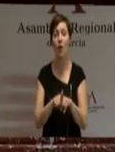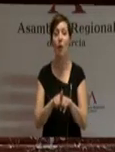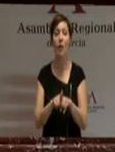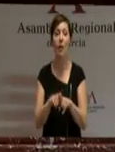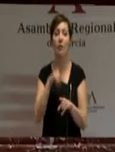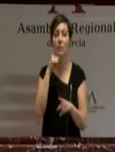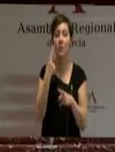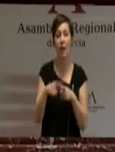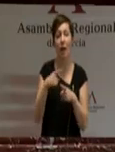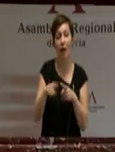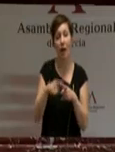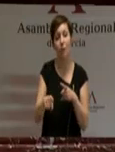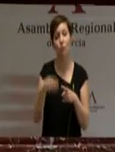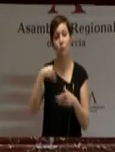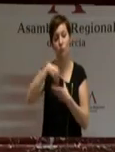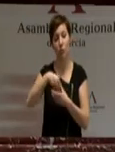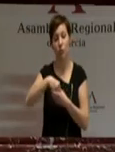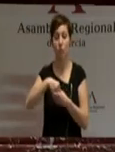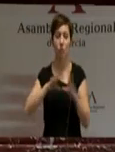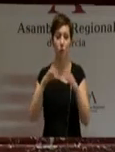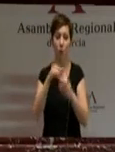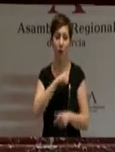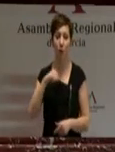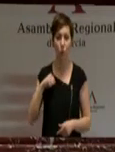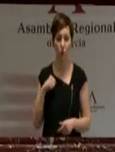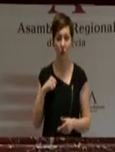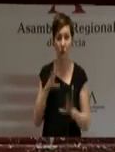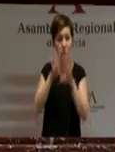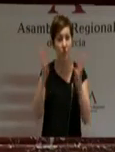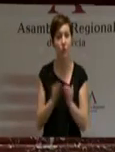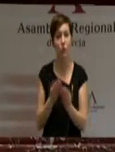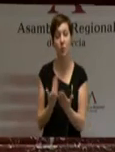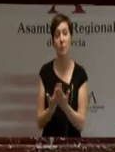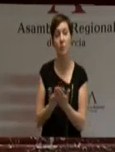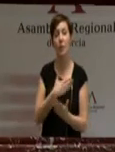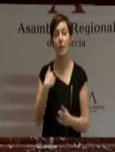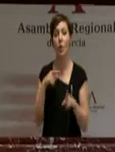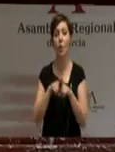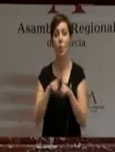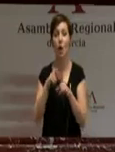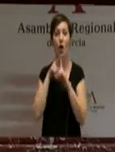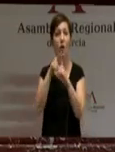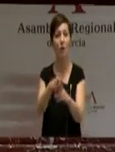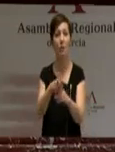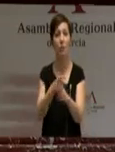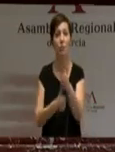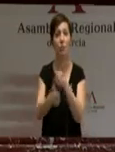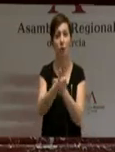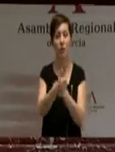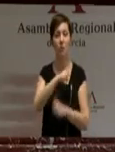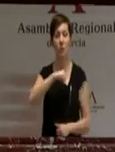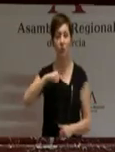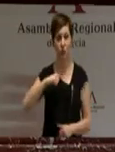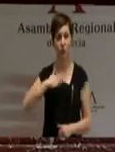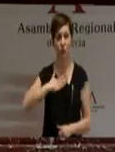organizativos del Gobierno de la comunidad, dejaré constancia de mis objetivos prioritarios y personales como presidente de la comunidad,